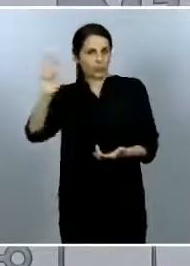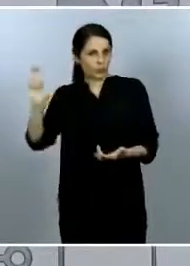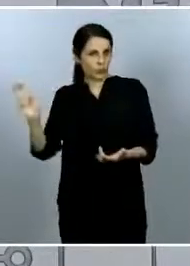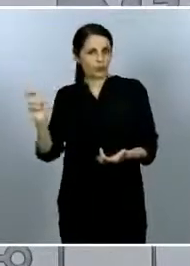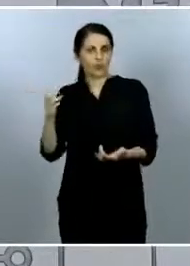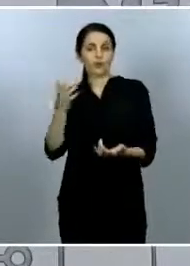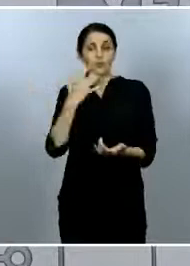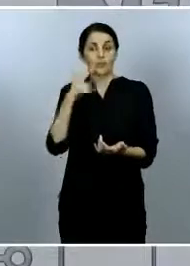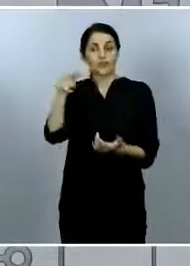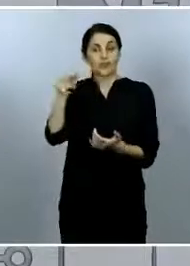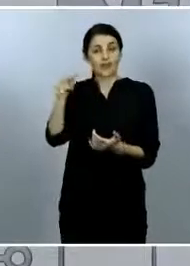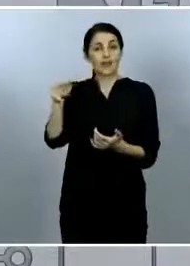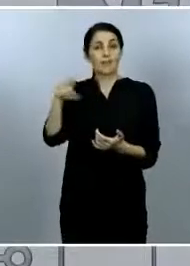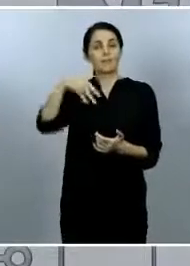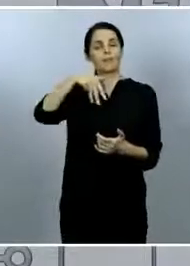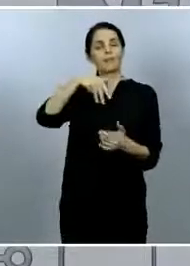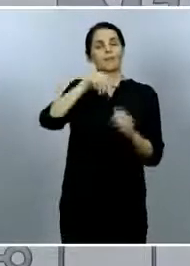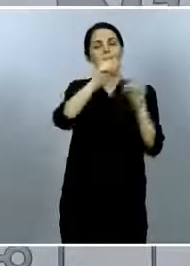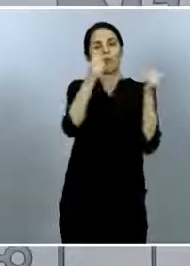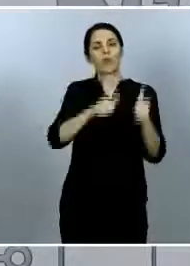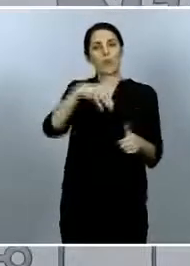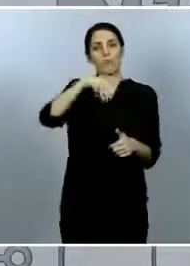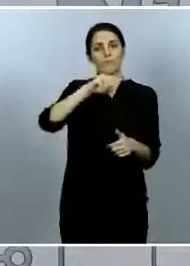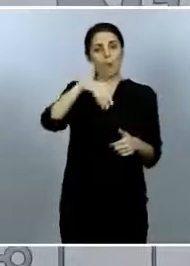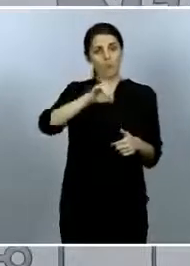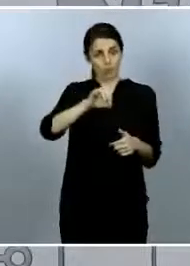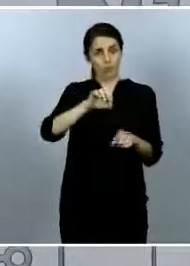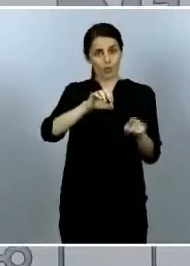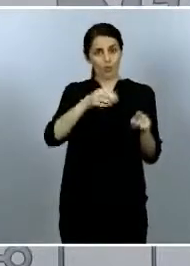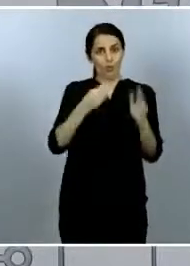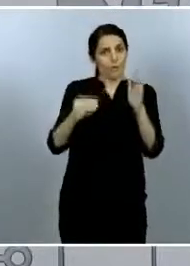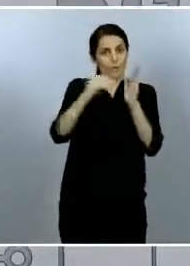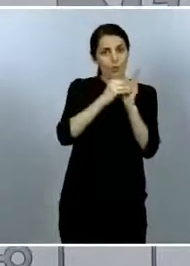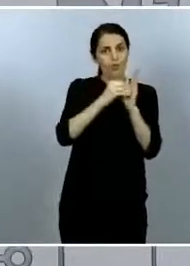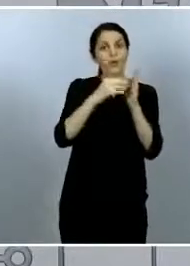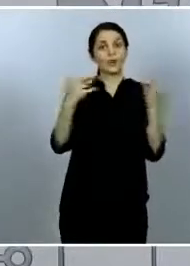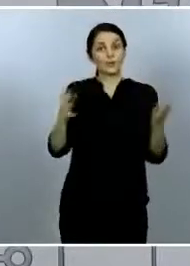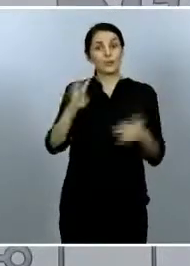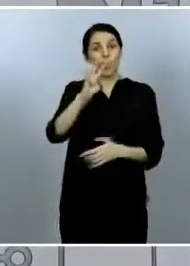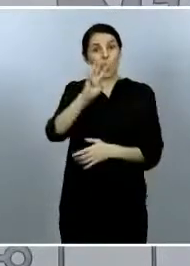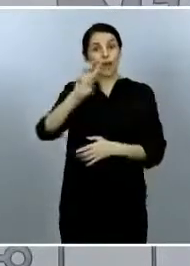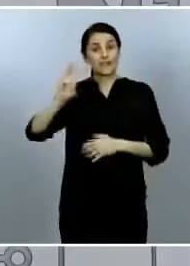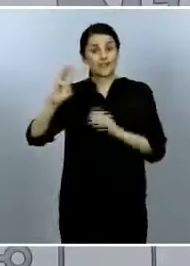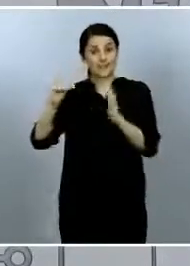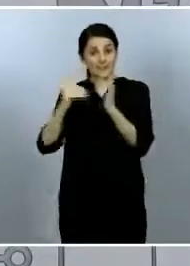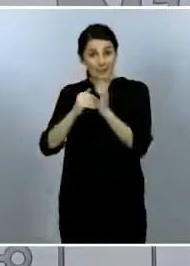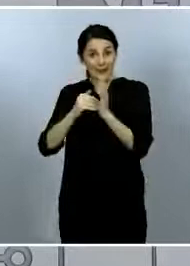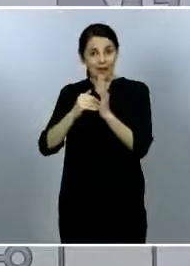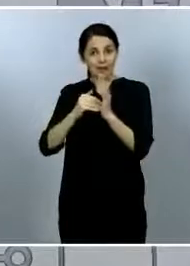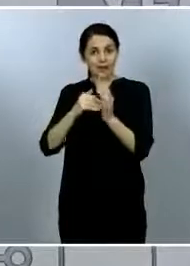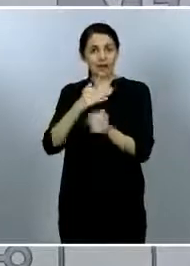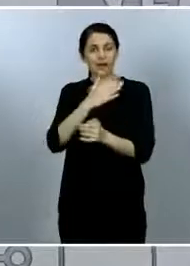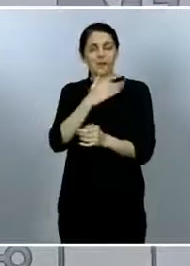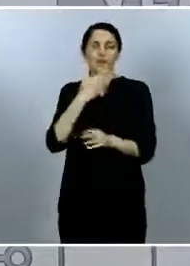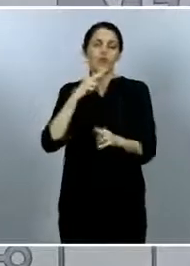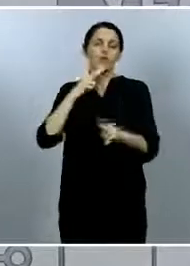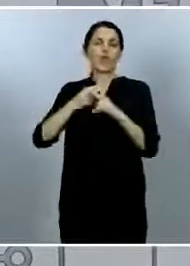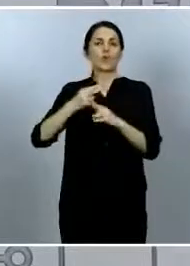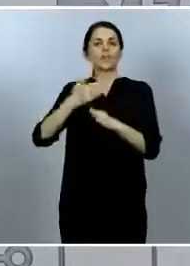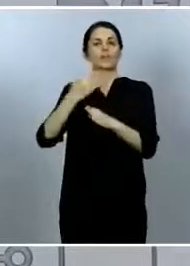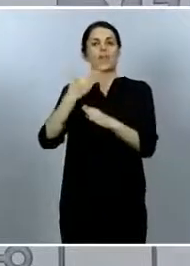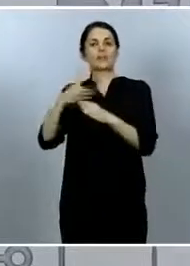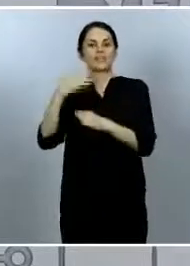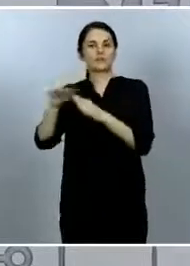en los modelos MOMO por lo tanto esos 43.000 en principio son exceso de mortalidad pero eso no quita que una pequeña parte